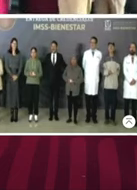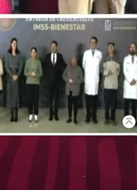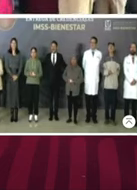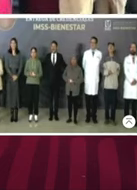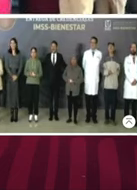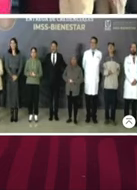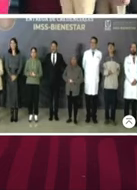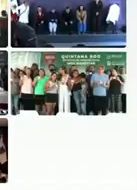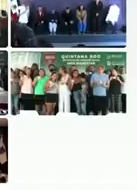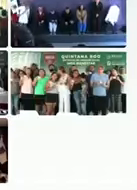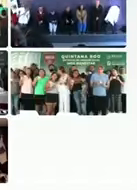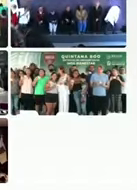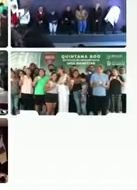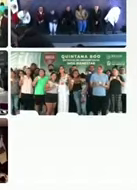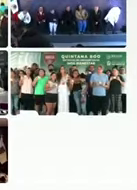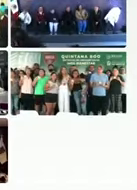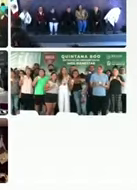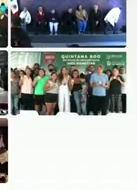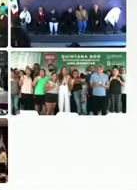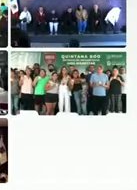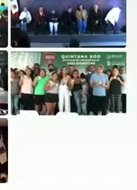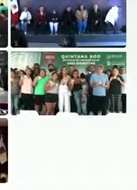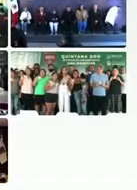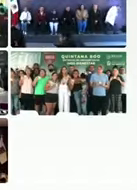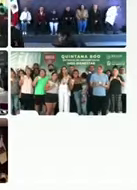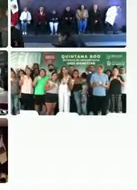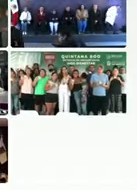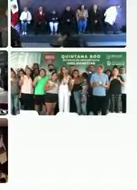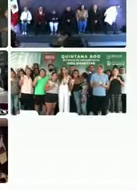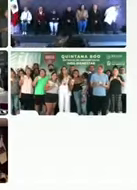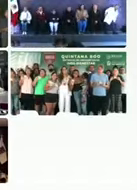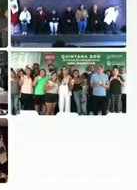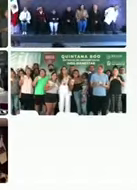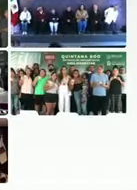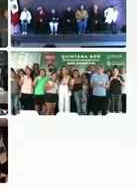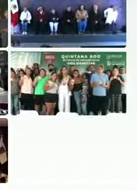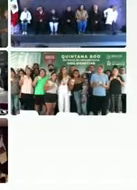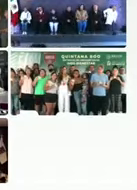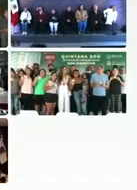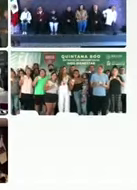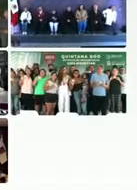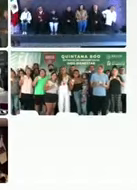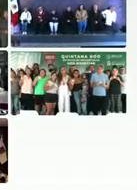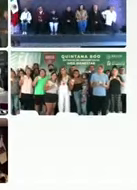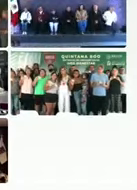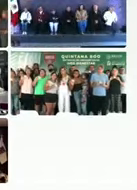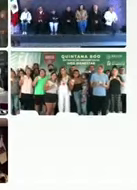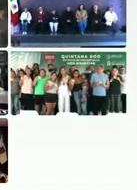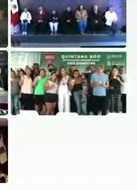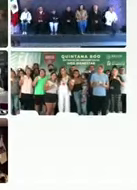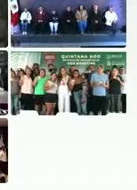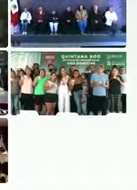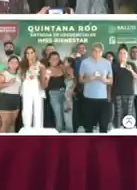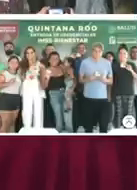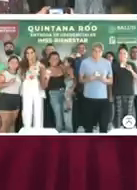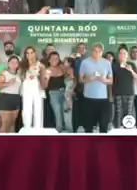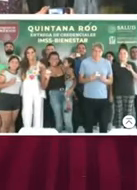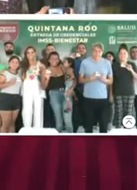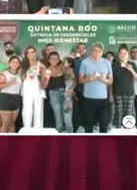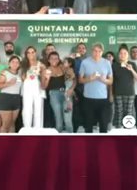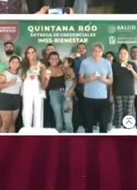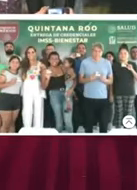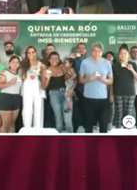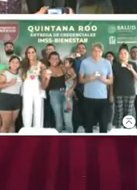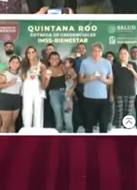también está haciendo la entrega de estas primeras credenciales. Fue uno de los estados más recientes en la federalización, pero ya se están